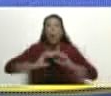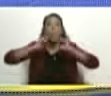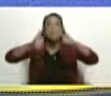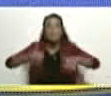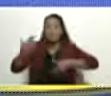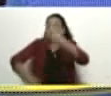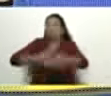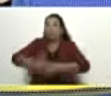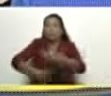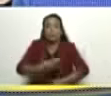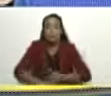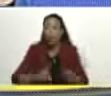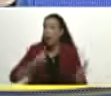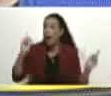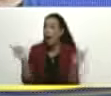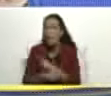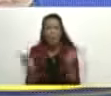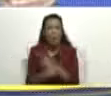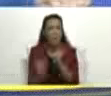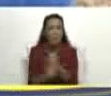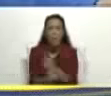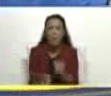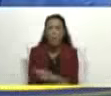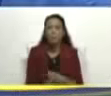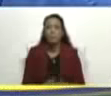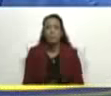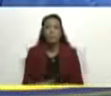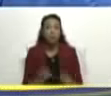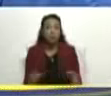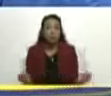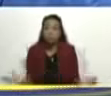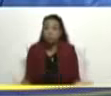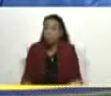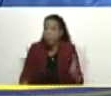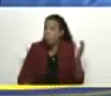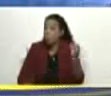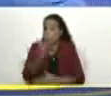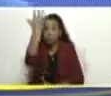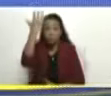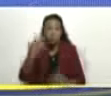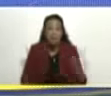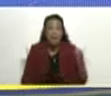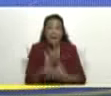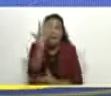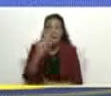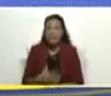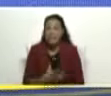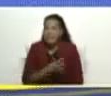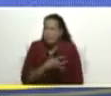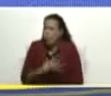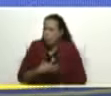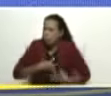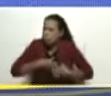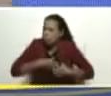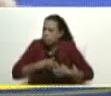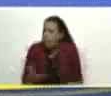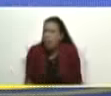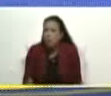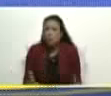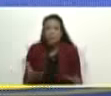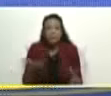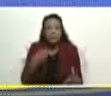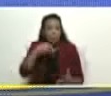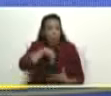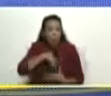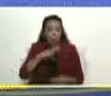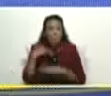viviendo todo se gestó desde el dolor más grande de la violencia